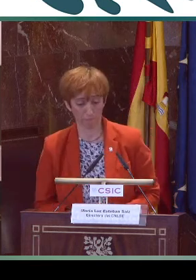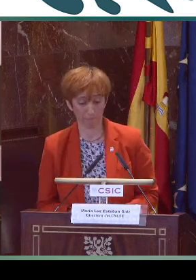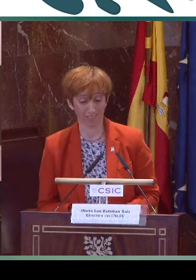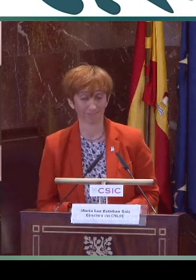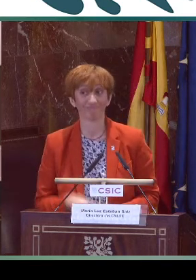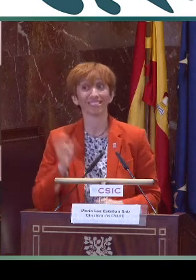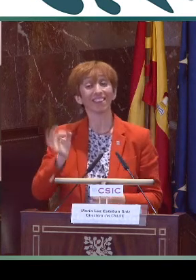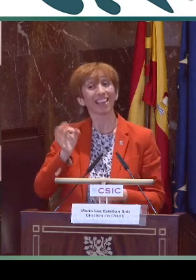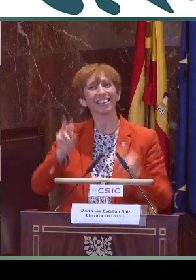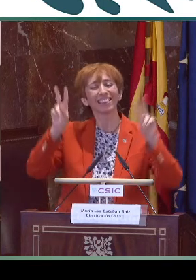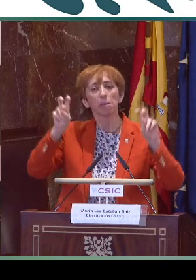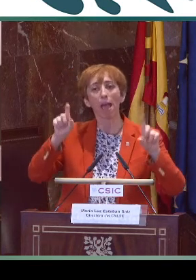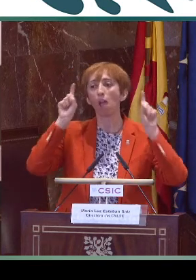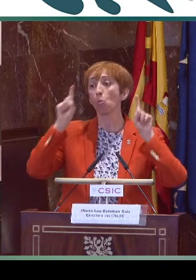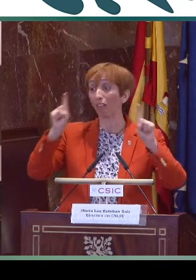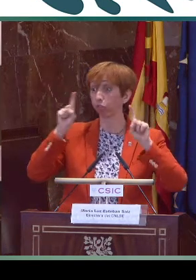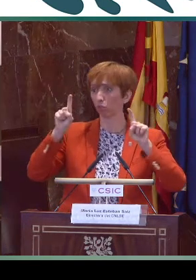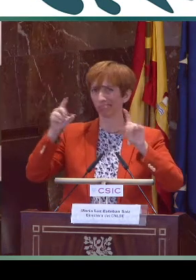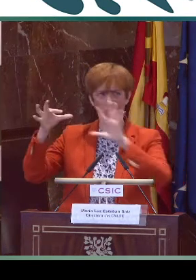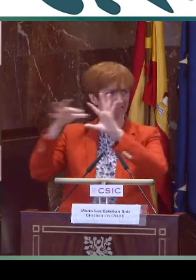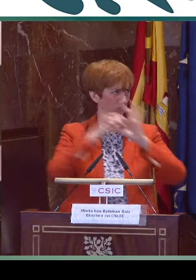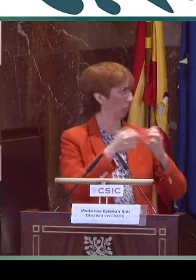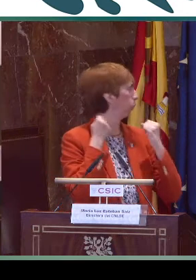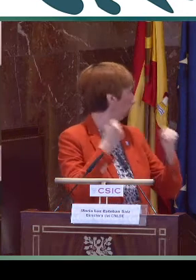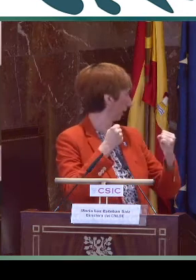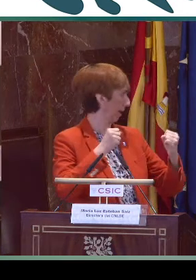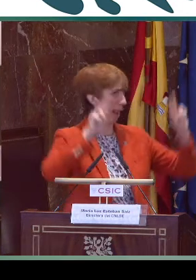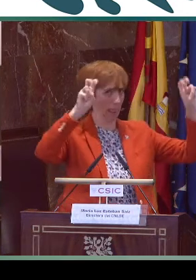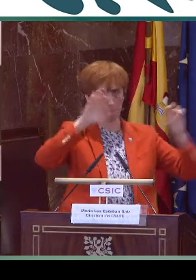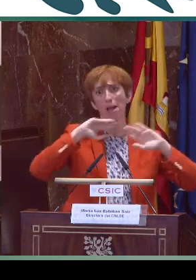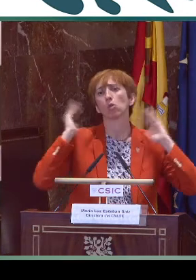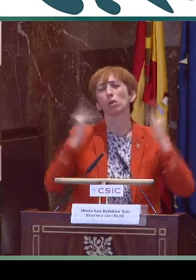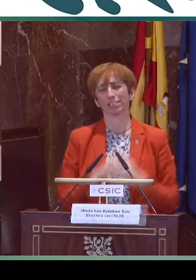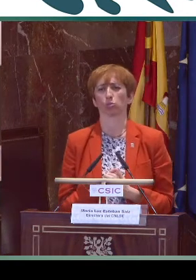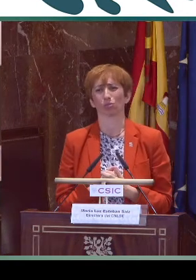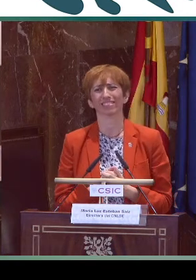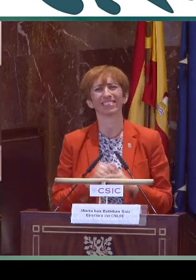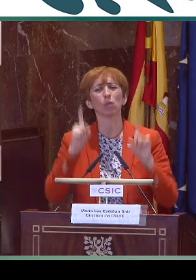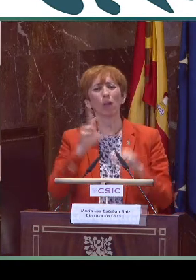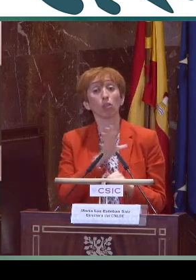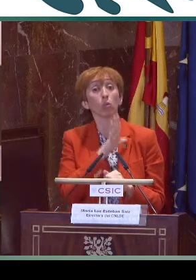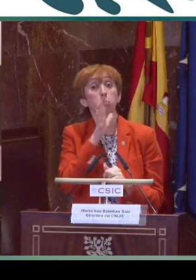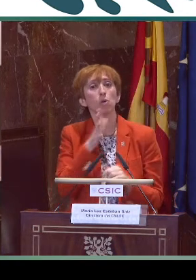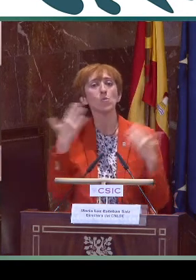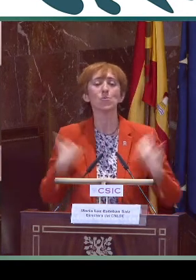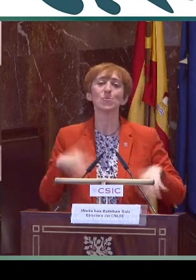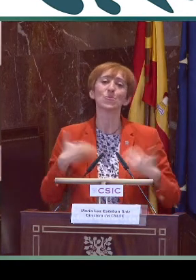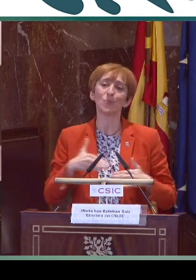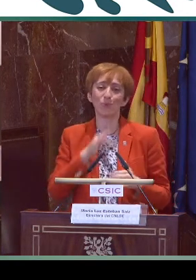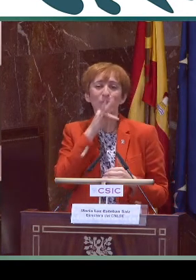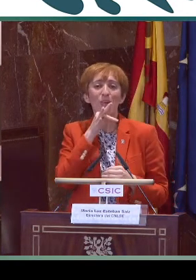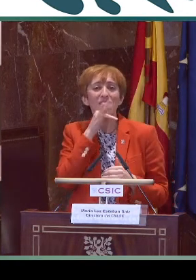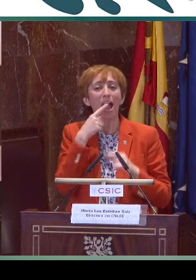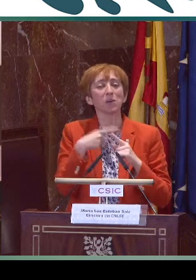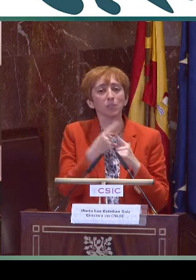y que nos puede ayudar a mejorar. De hecho, nos ayuda. En el ámbito educativo, que tiene una gran conexión con este Congreso,